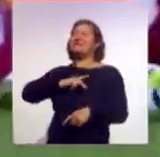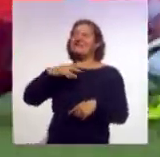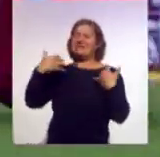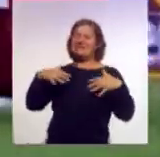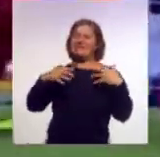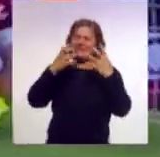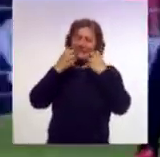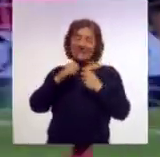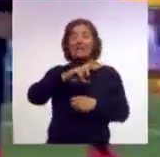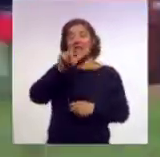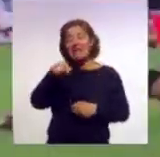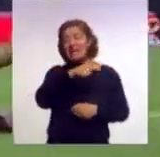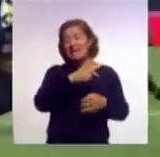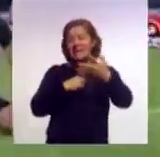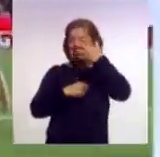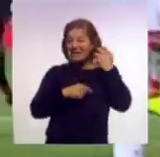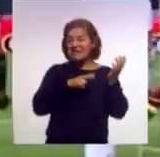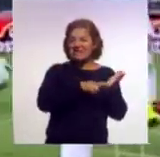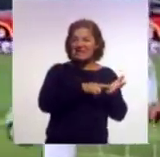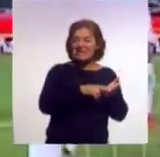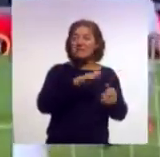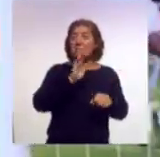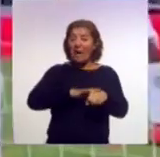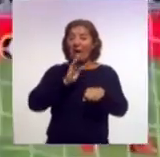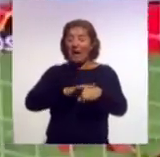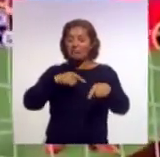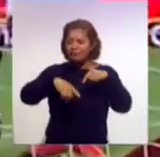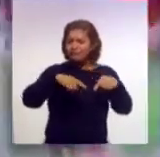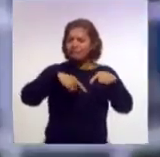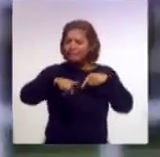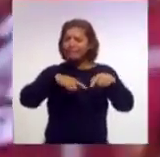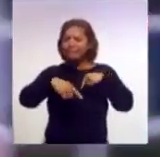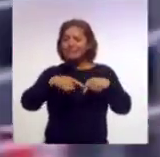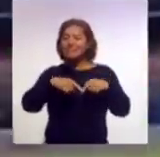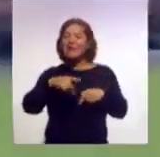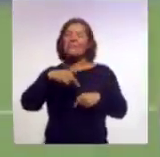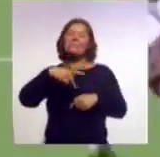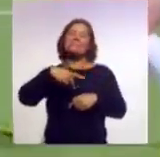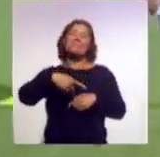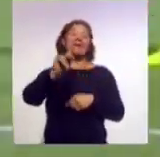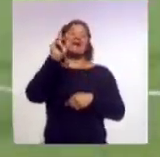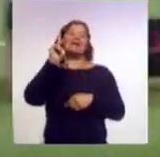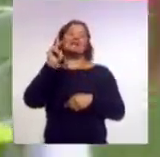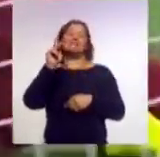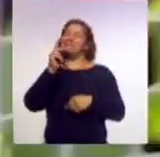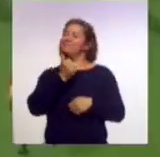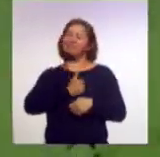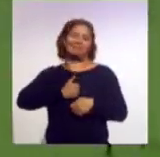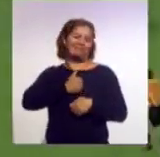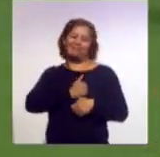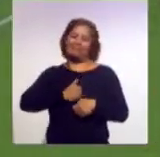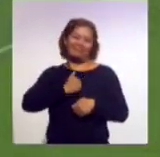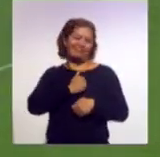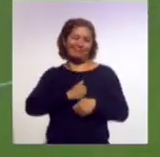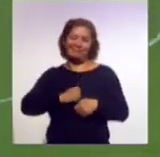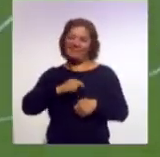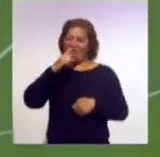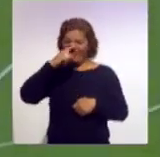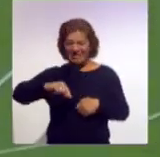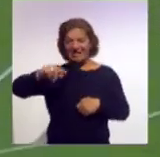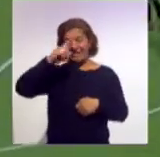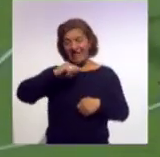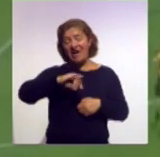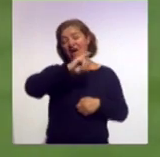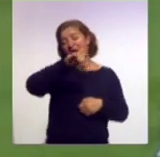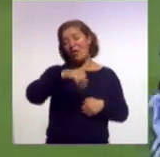Pumas tuvieron varias oportunidades para hacer acrimentar esta ventaja. Sin embargo, bueno, no tuvieron tantinos, sobre todo en jugadores como